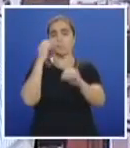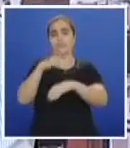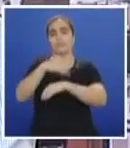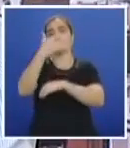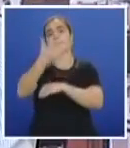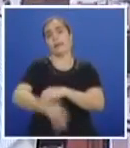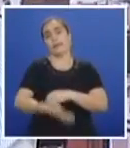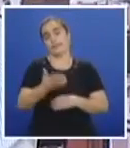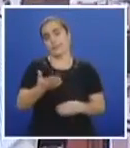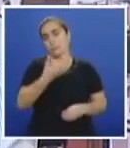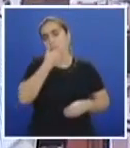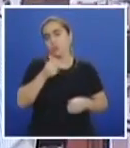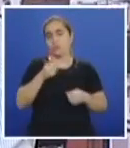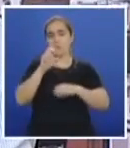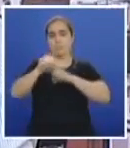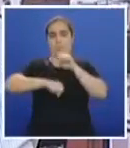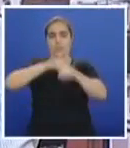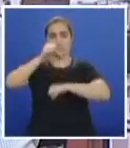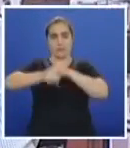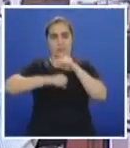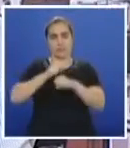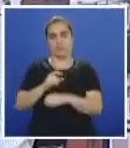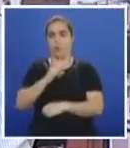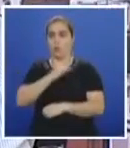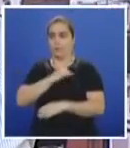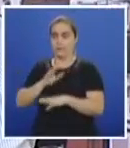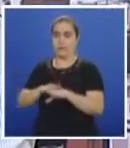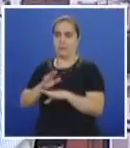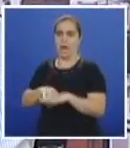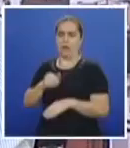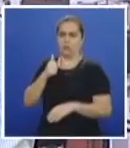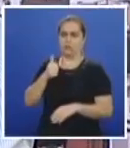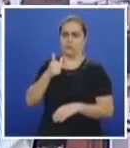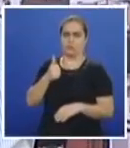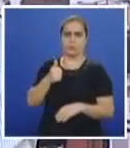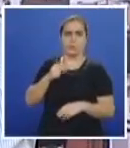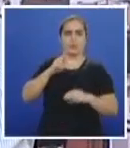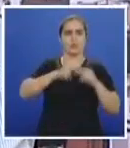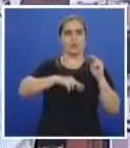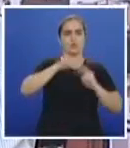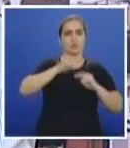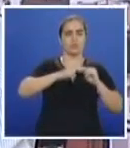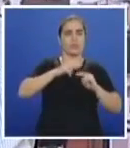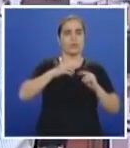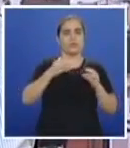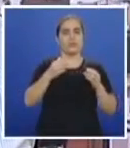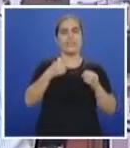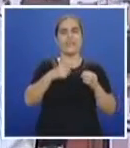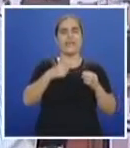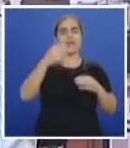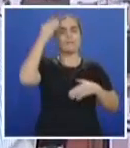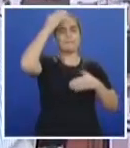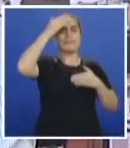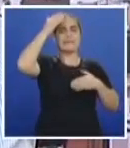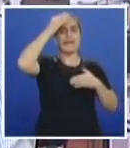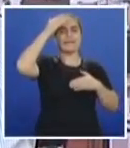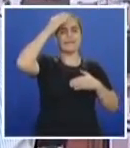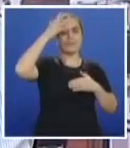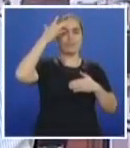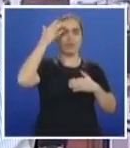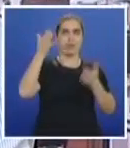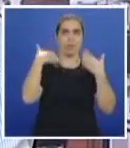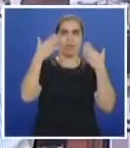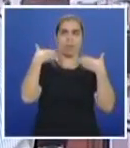Entonces, digamos que en ese sentido la universidad dijo, hey, sí, vamos a darles el espacio, nos construyeron duchas. Y los planes que nosotros hacemos es